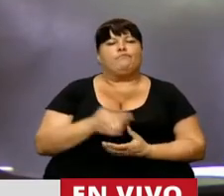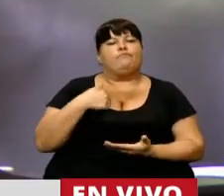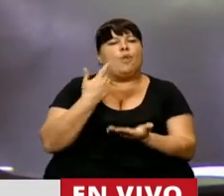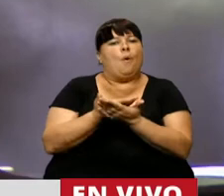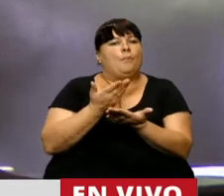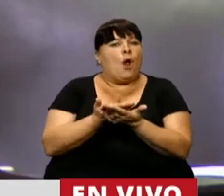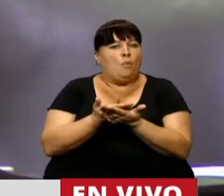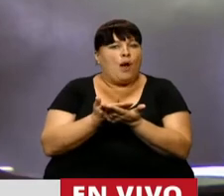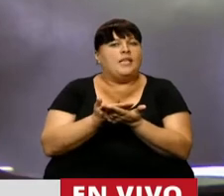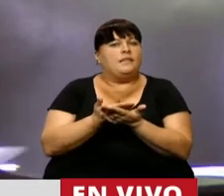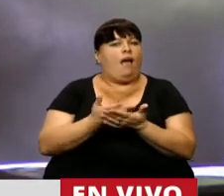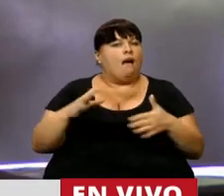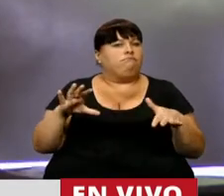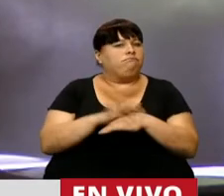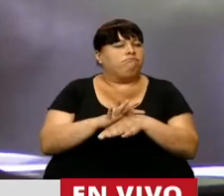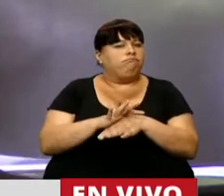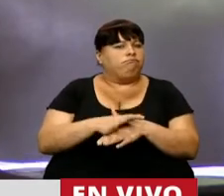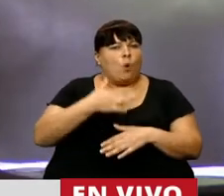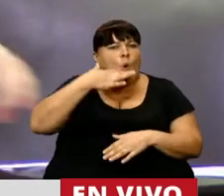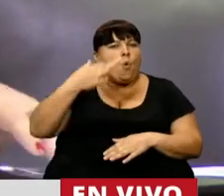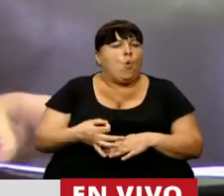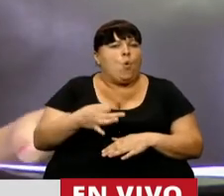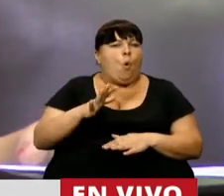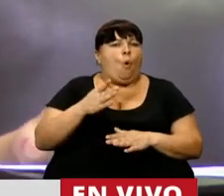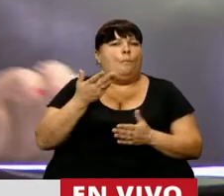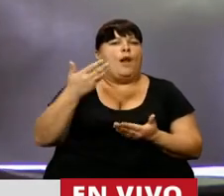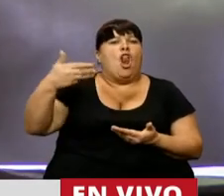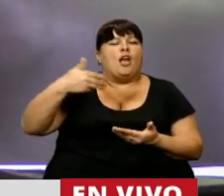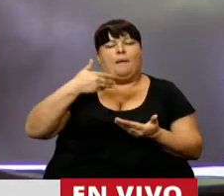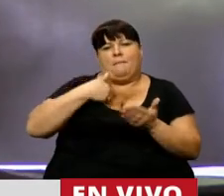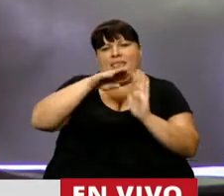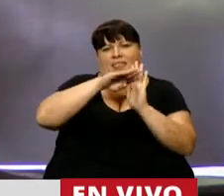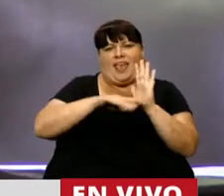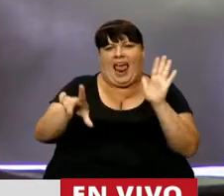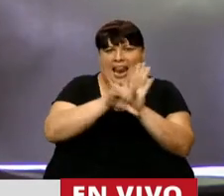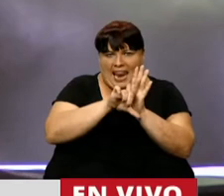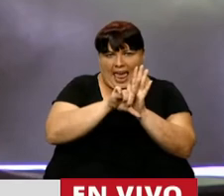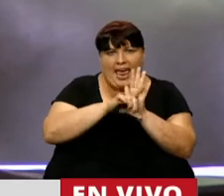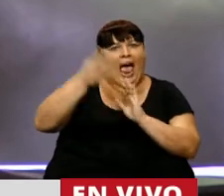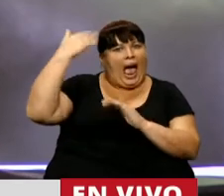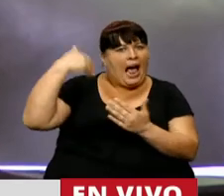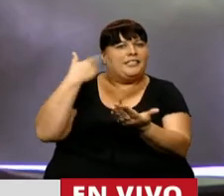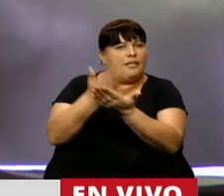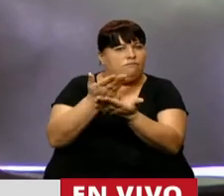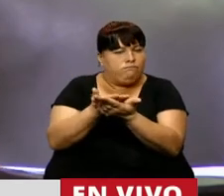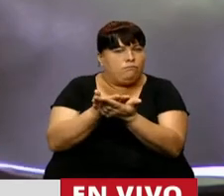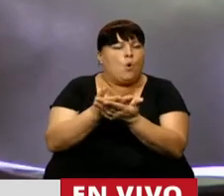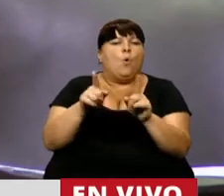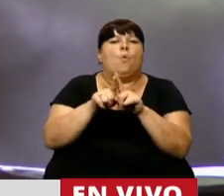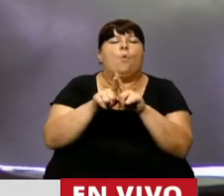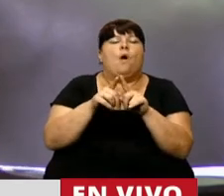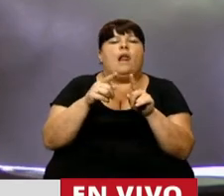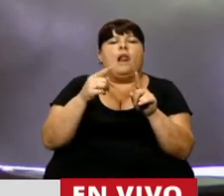propuesta cumple con todos los requisitos legales que nos propusimos oportunamente como